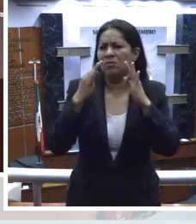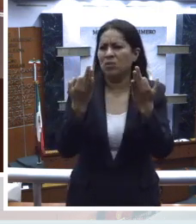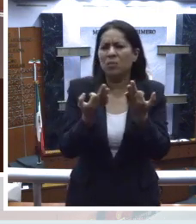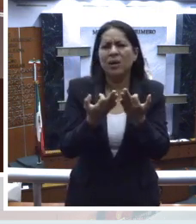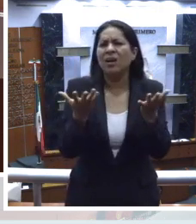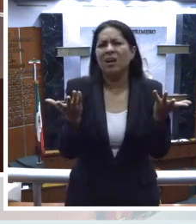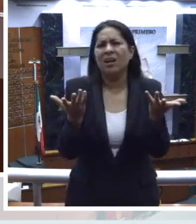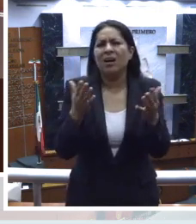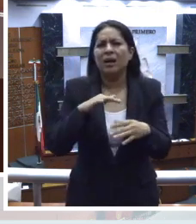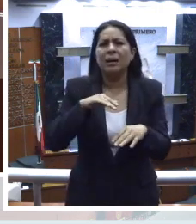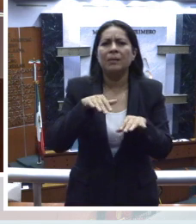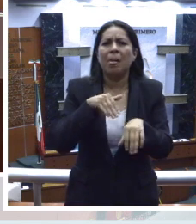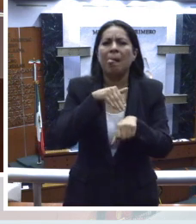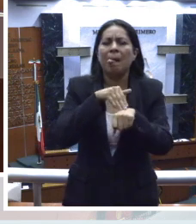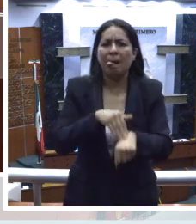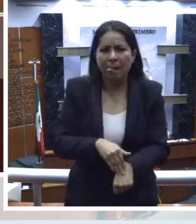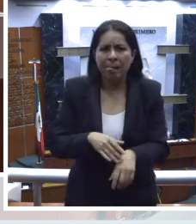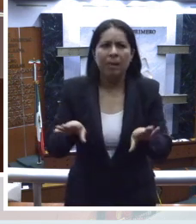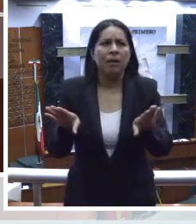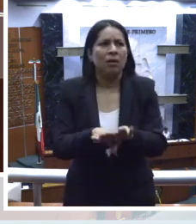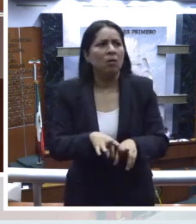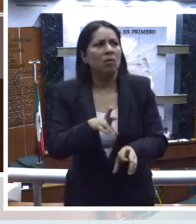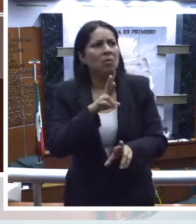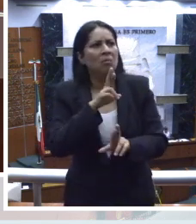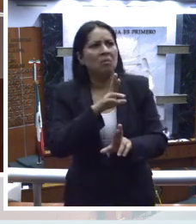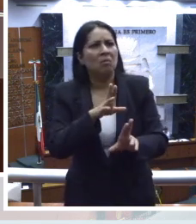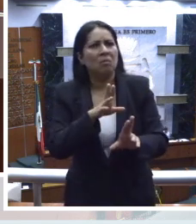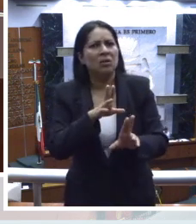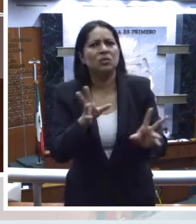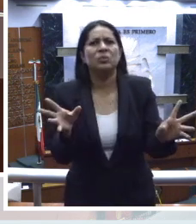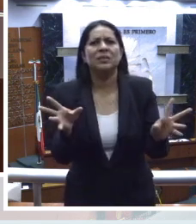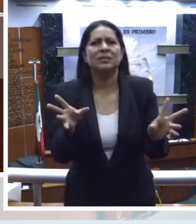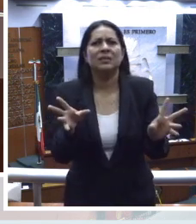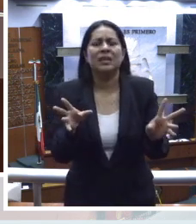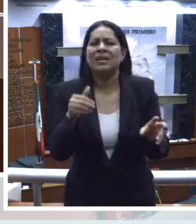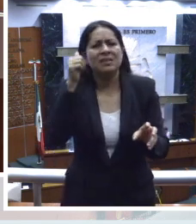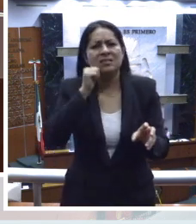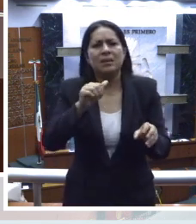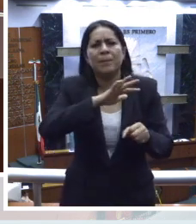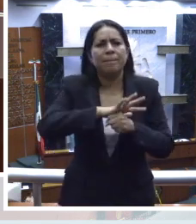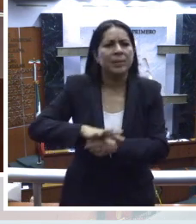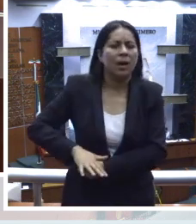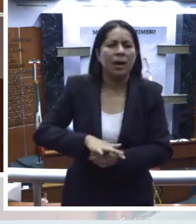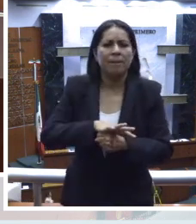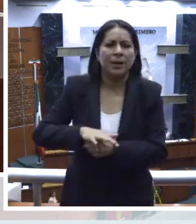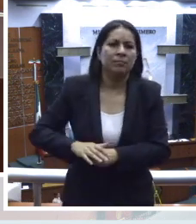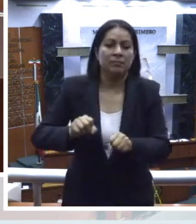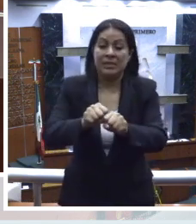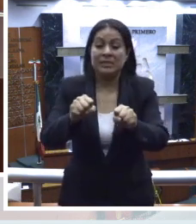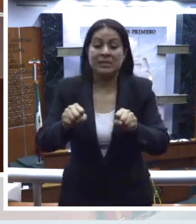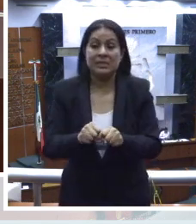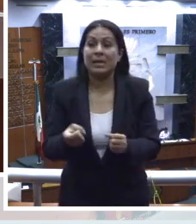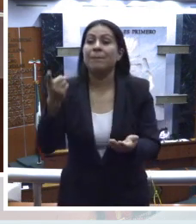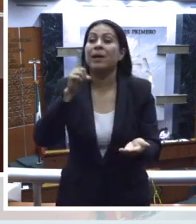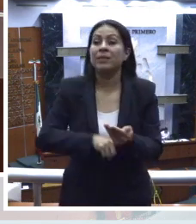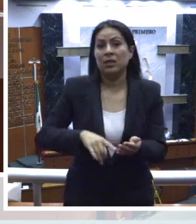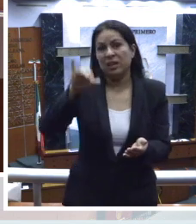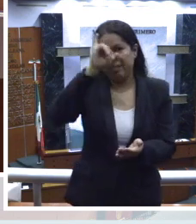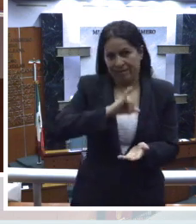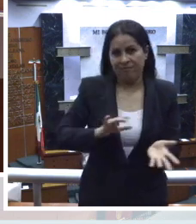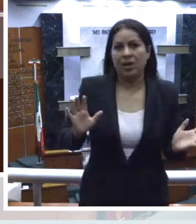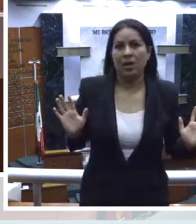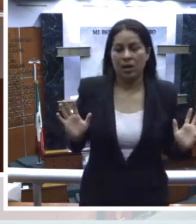o subordinación como resultado de la opresión sistémica. El Estado